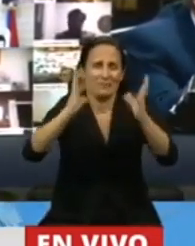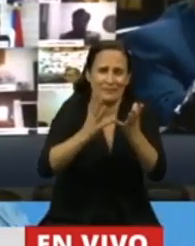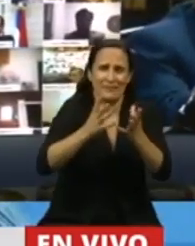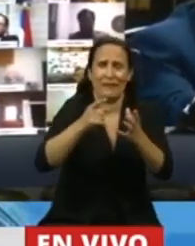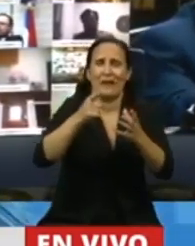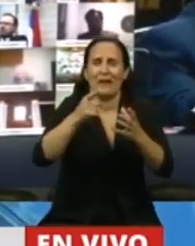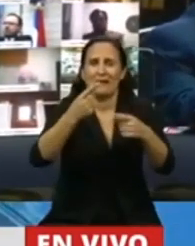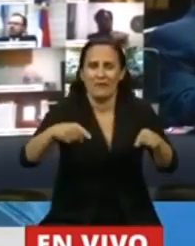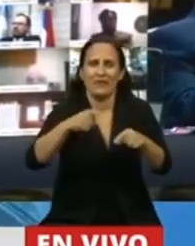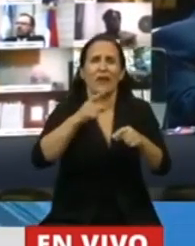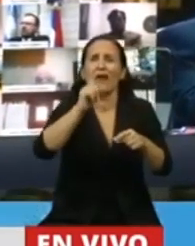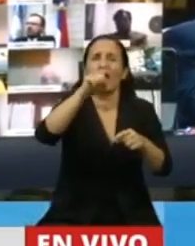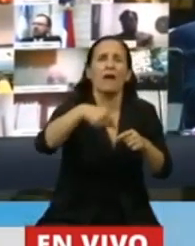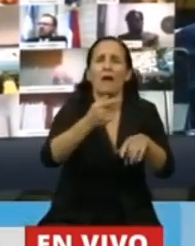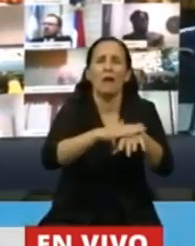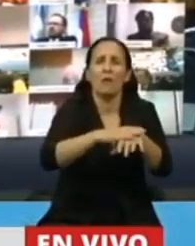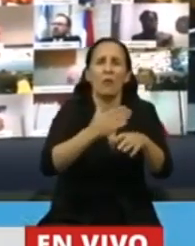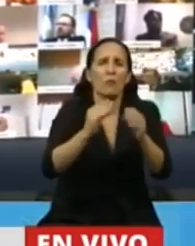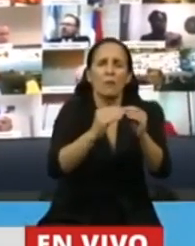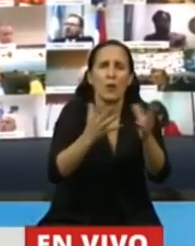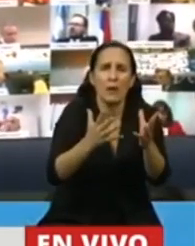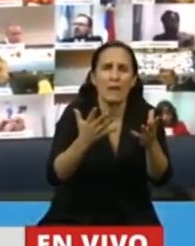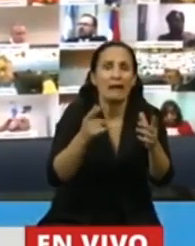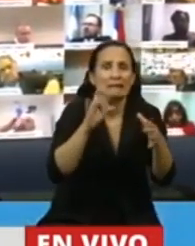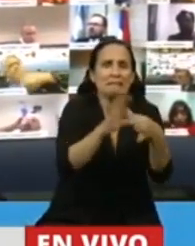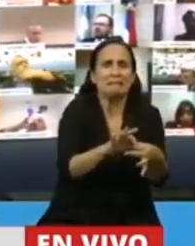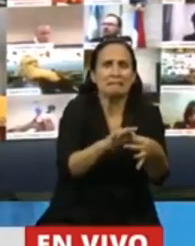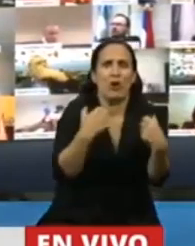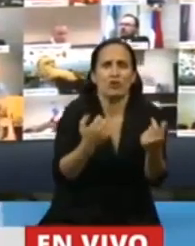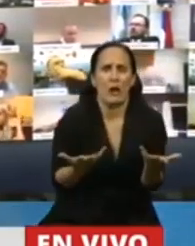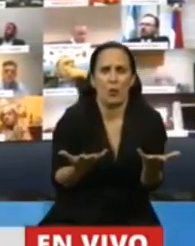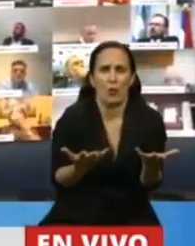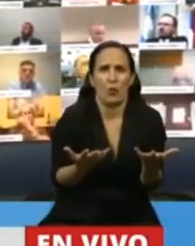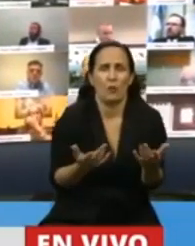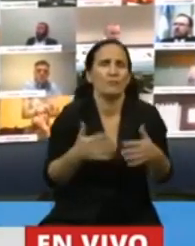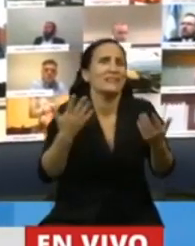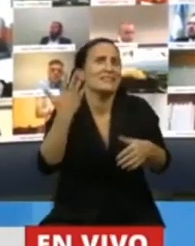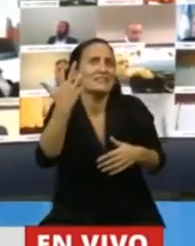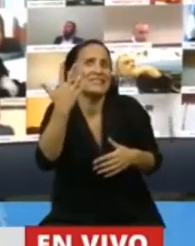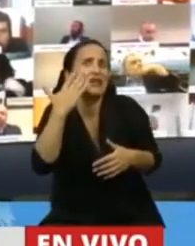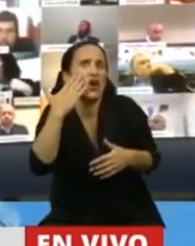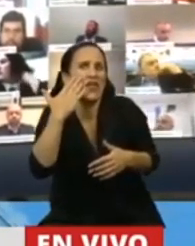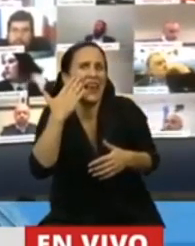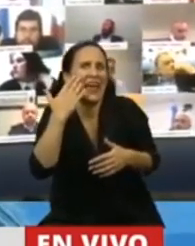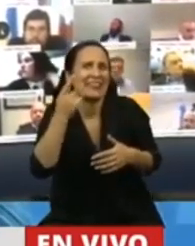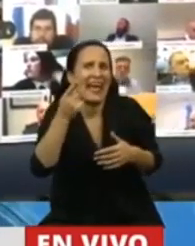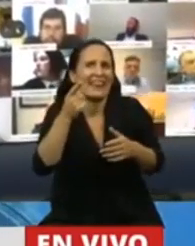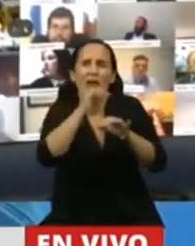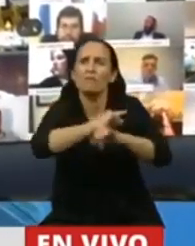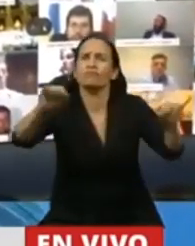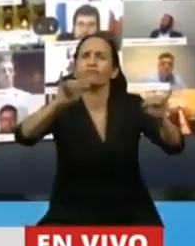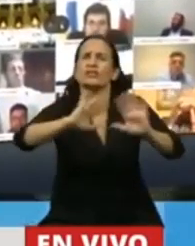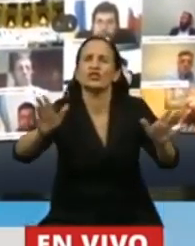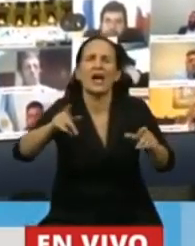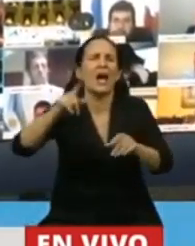y que la causa sea la salud. Y que a las 5 de la tarde en cualquier pueblito de la Argentina sepan cuántos muertos había